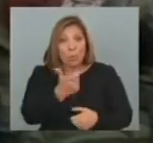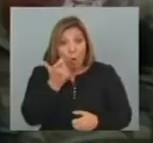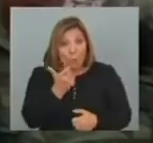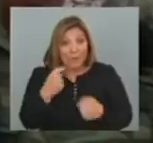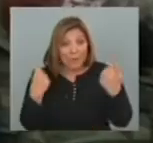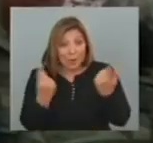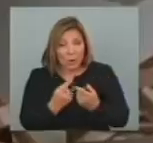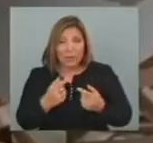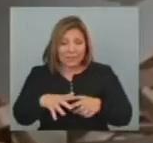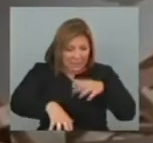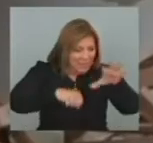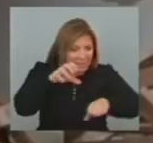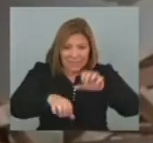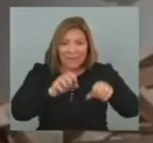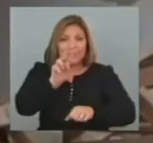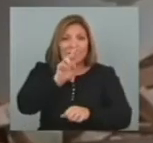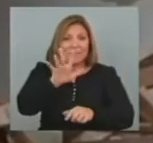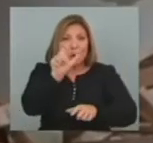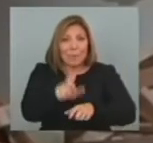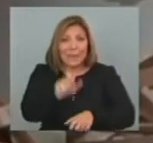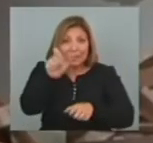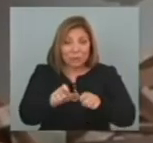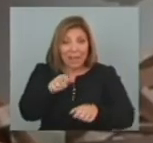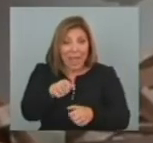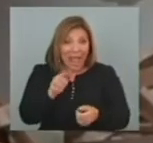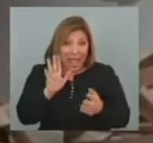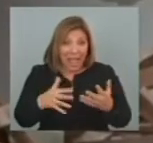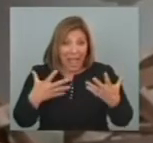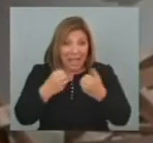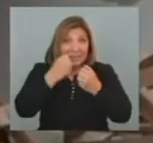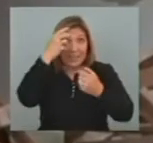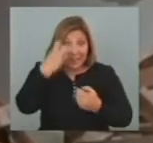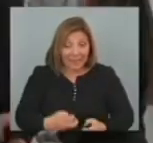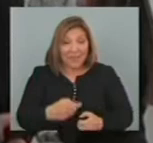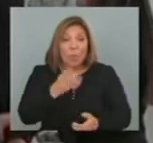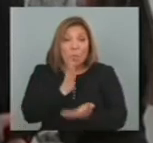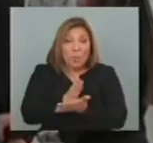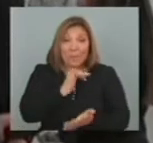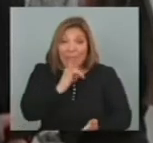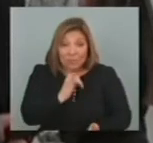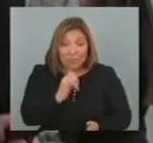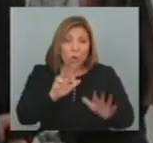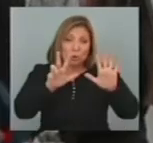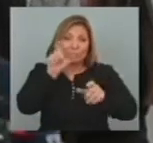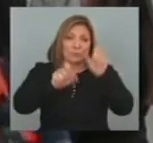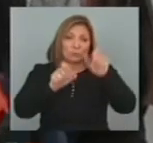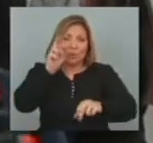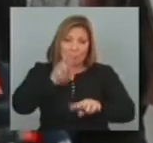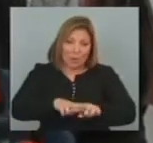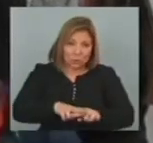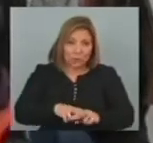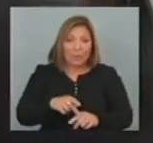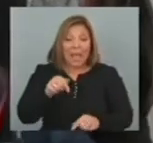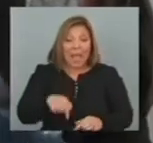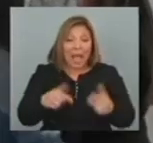Rescataron a 25 personas Del lugar del accidente Según las últimas informaciones Ocho personas Murieron por el siniestro La